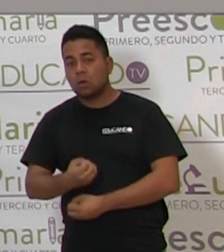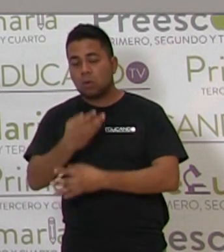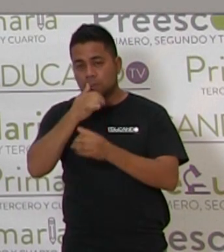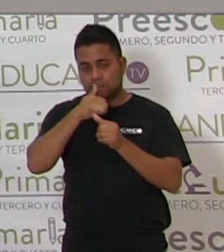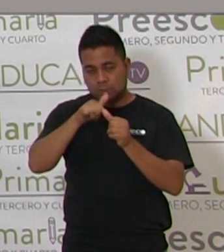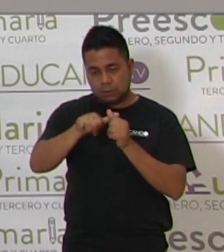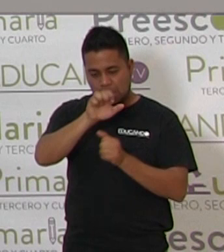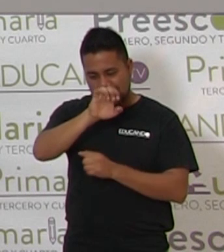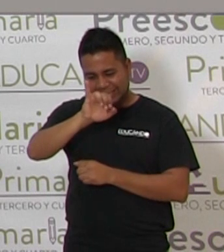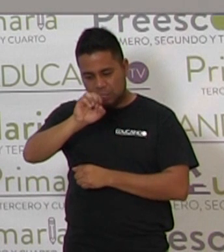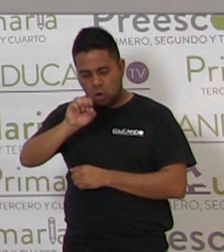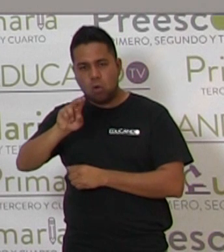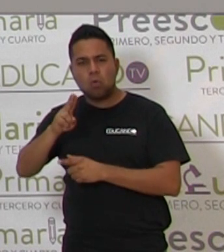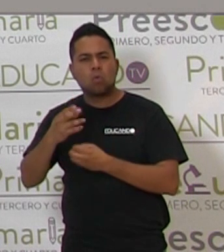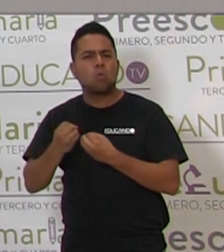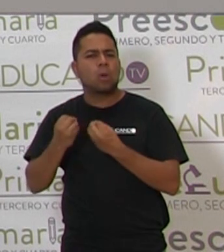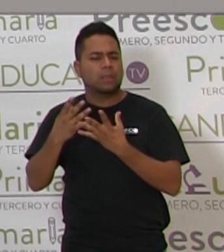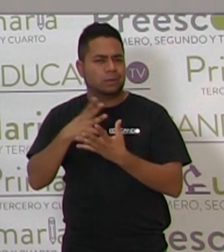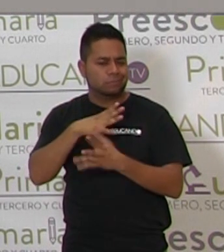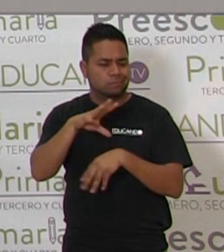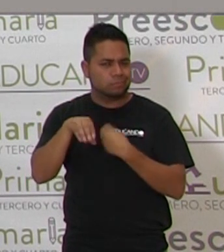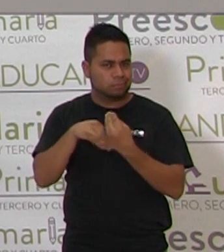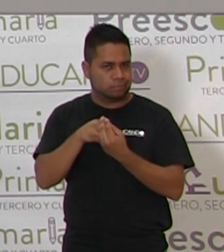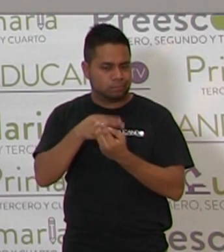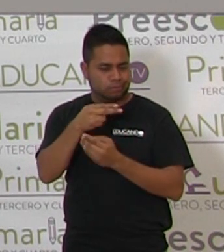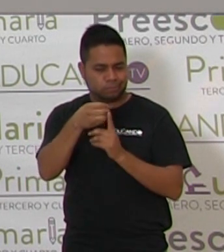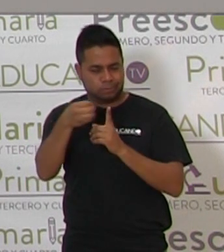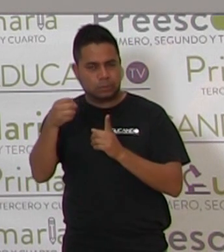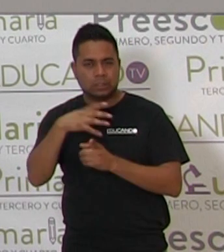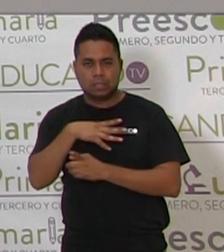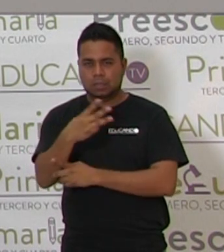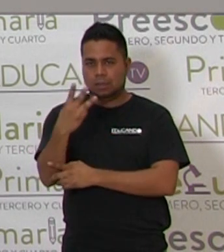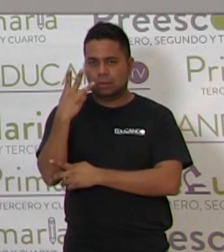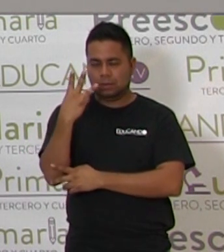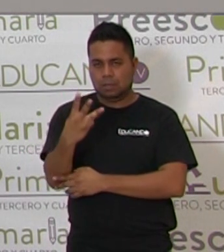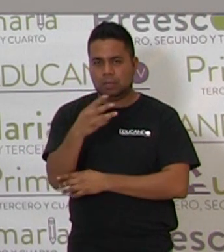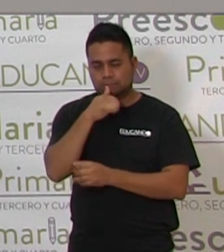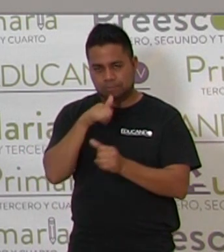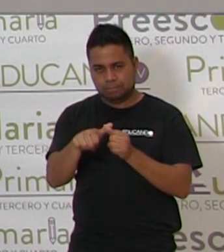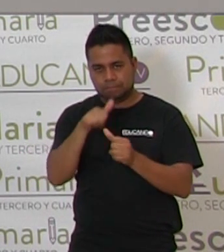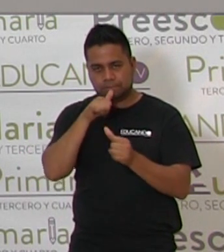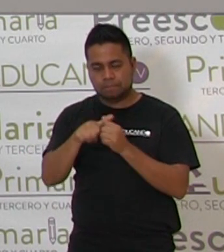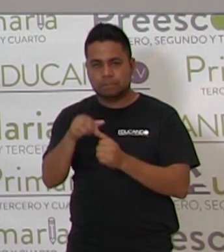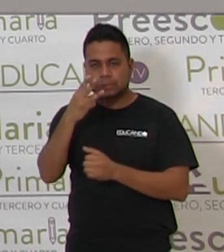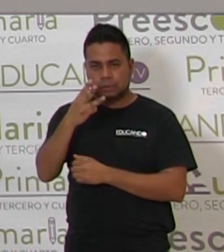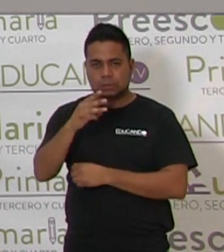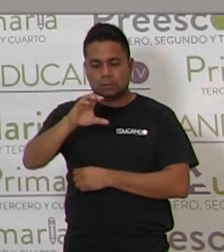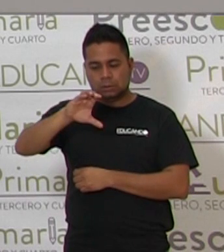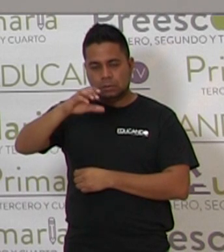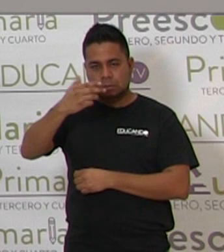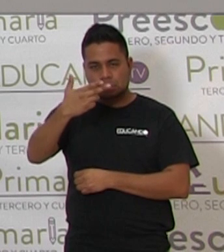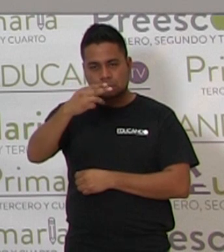chimpancé? Tres. Tres vocales. Chimpancé.